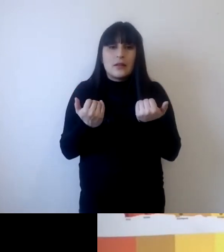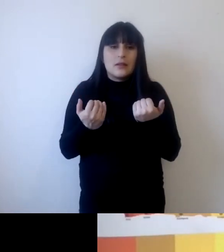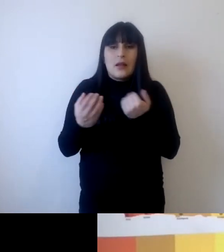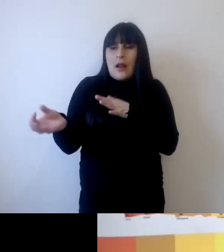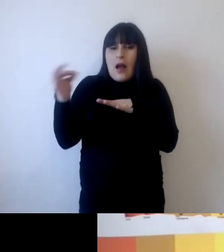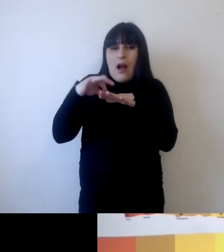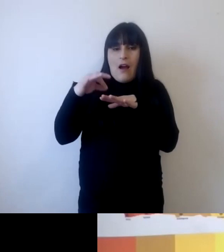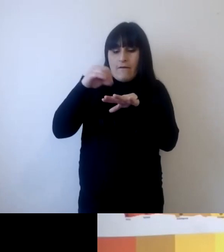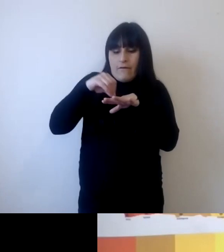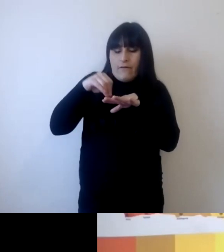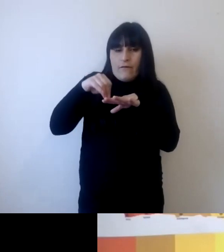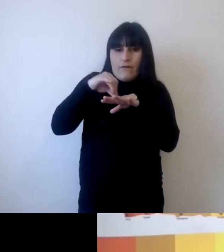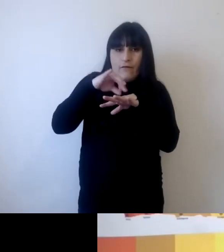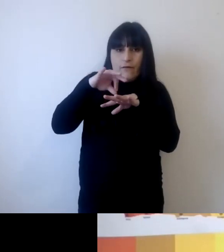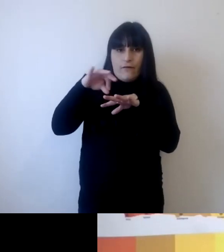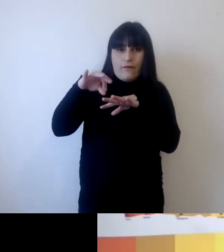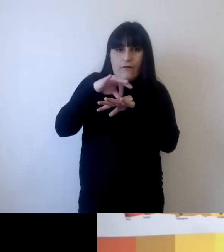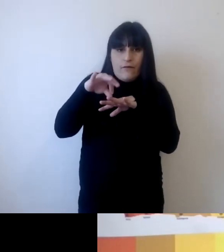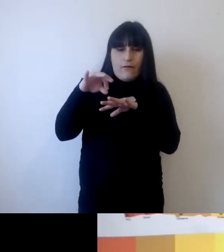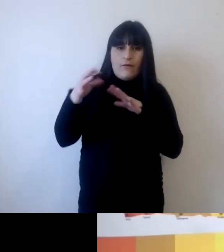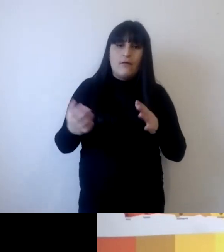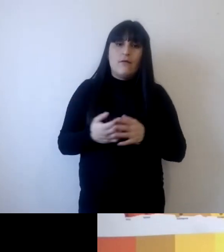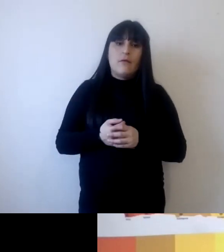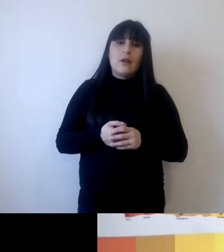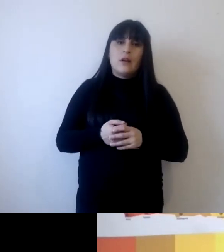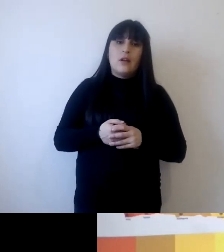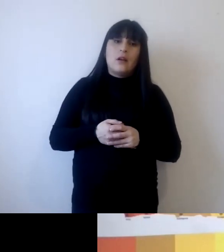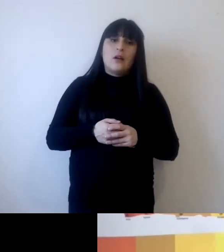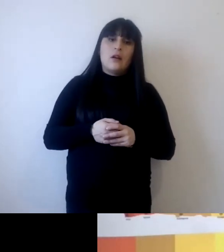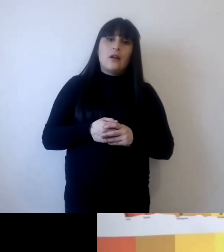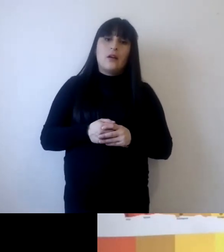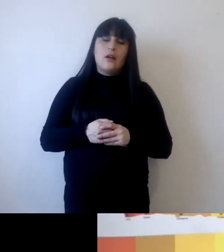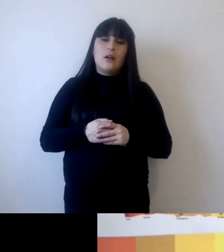la neutralidad en carbono es una aspiración la neutralidad en carbono sería